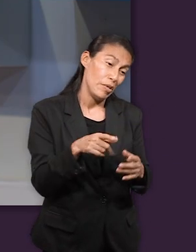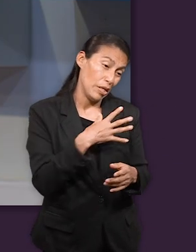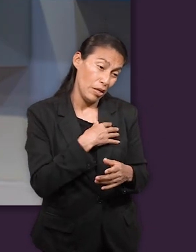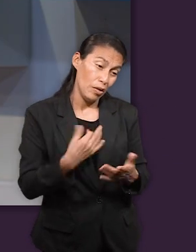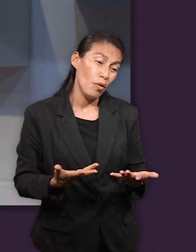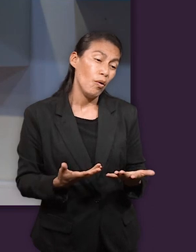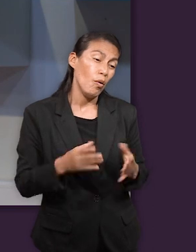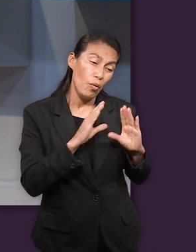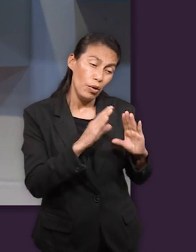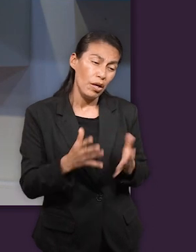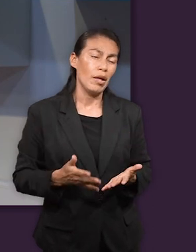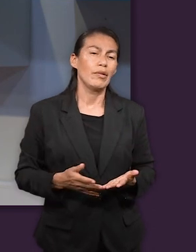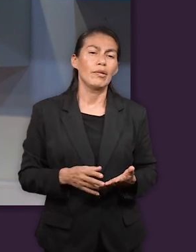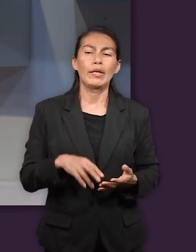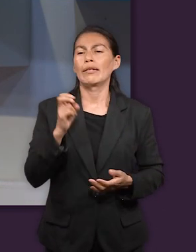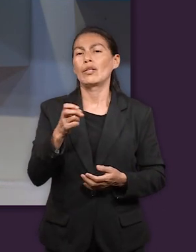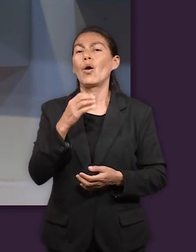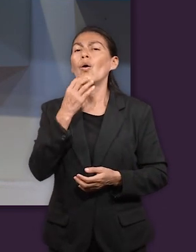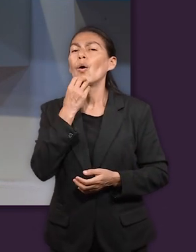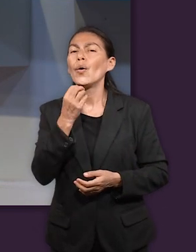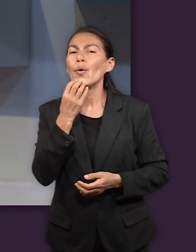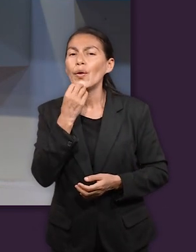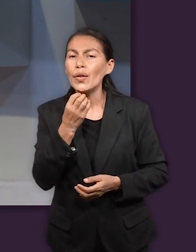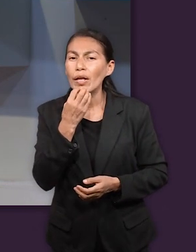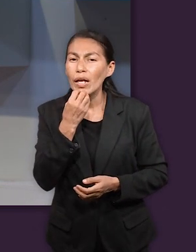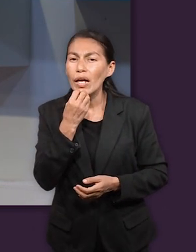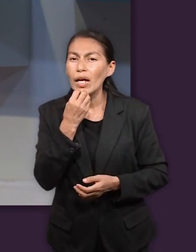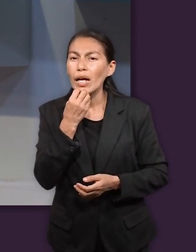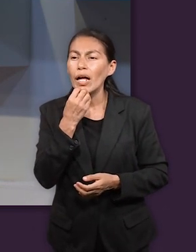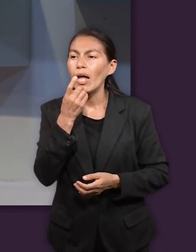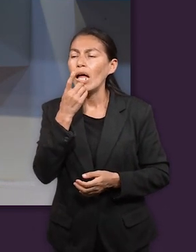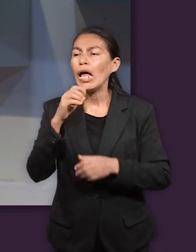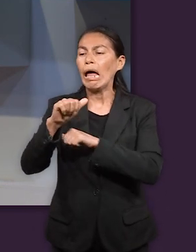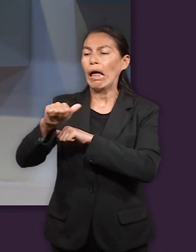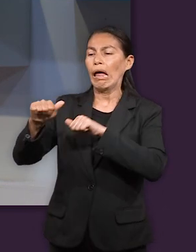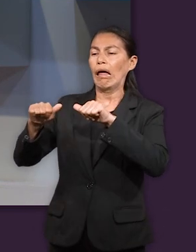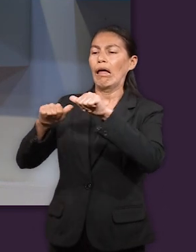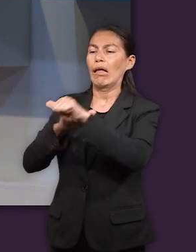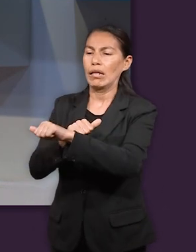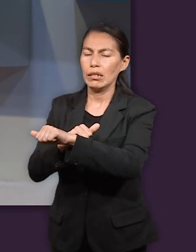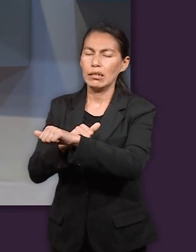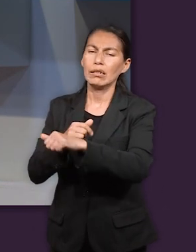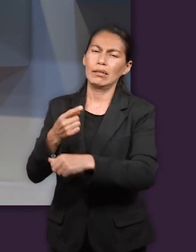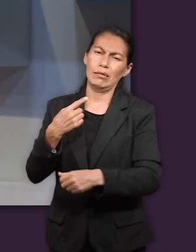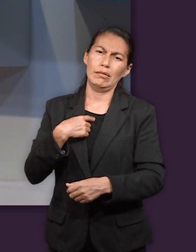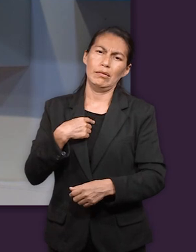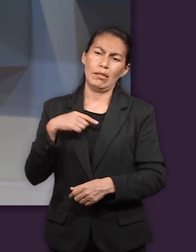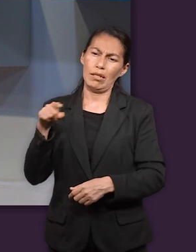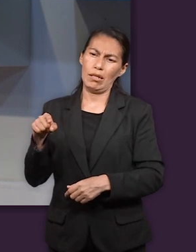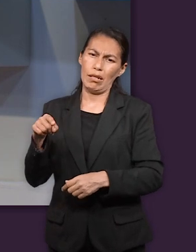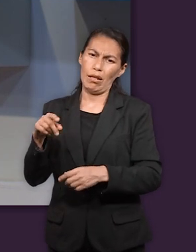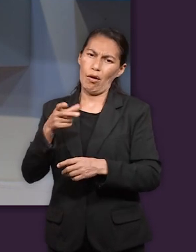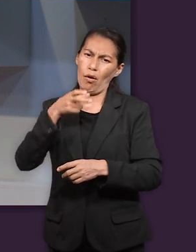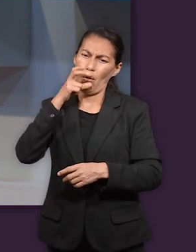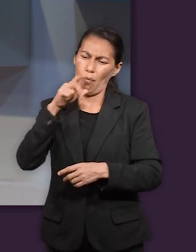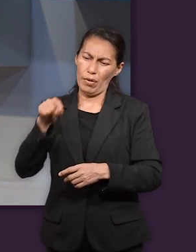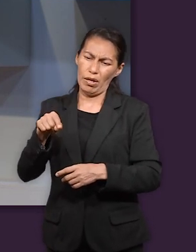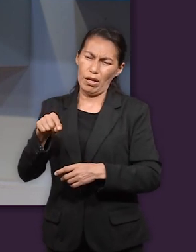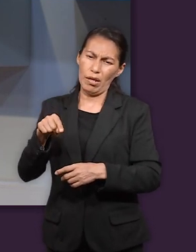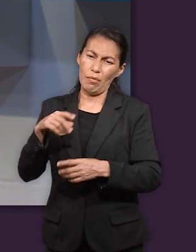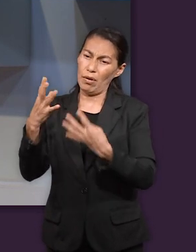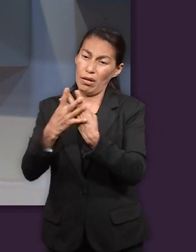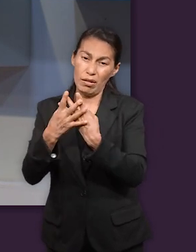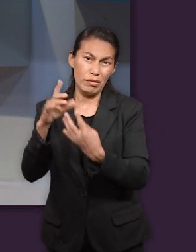y entonces mencionabas que uno de ellos Judá intercede y se pone en el lugar